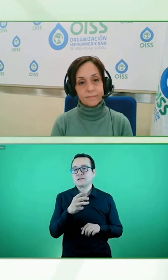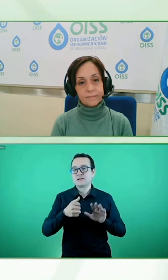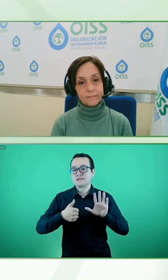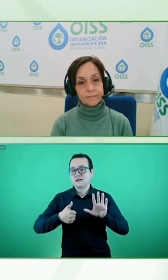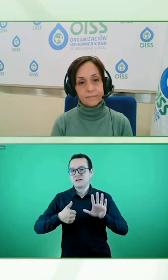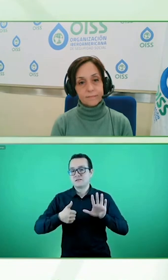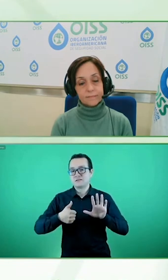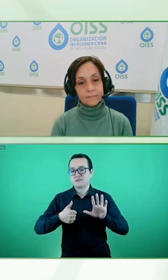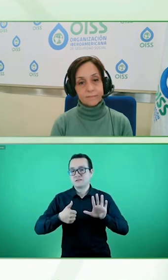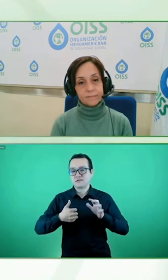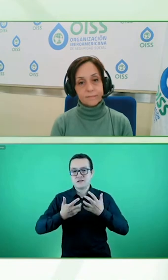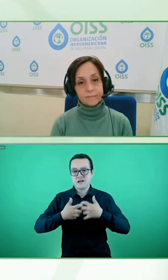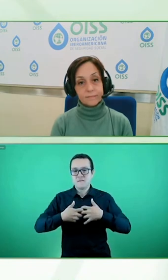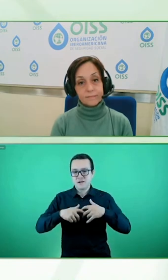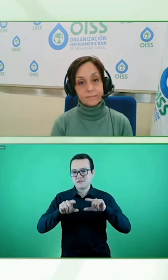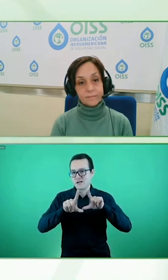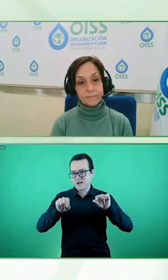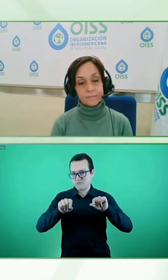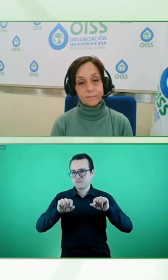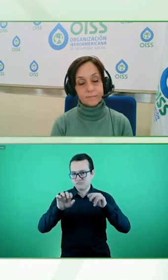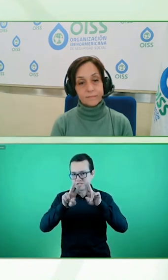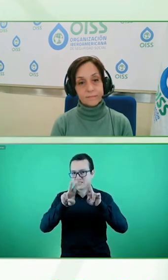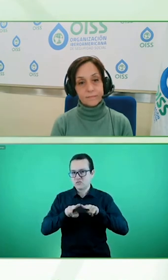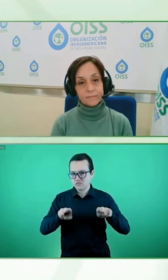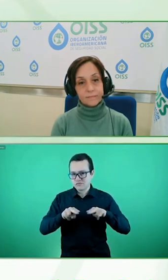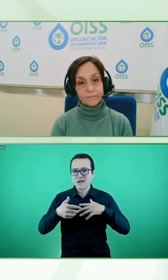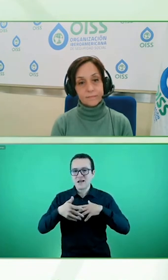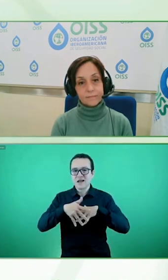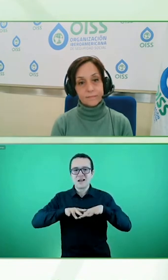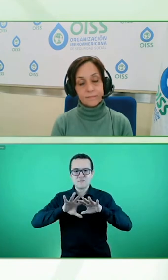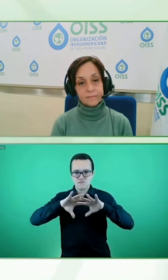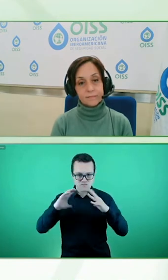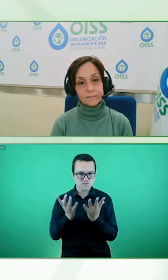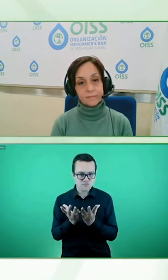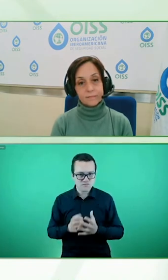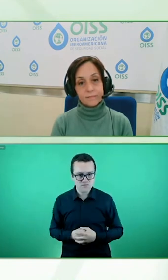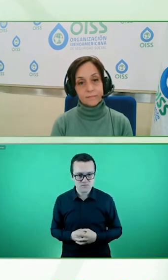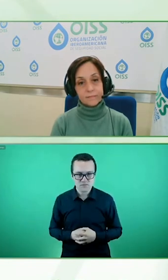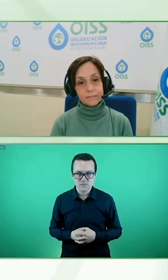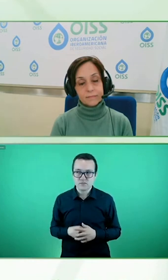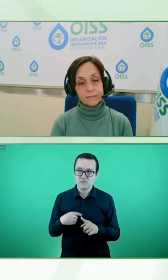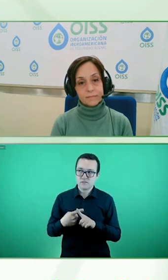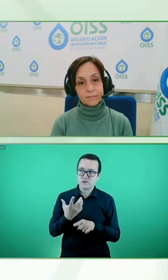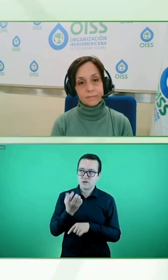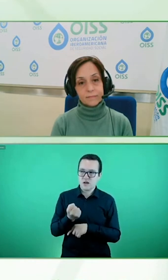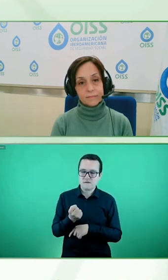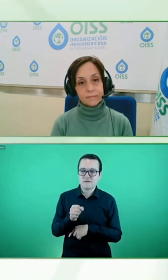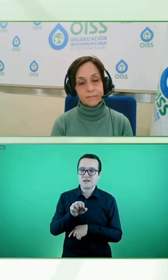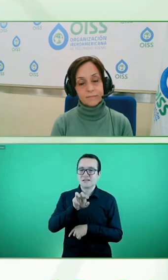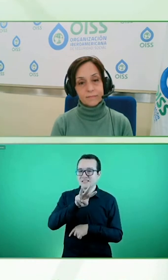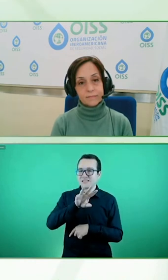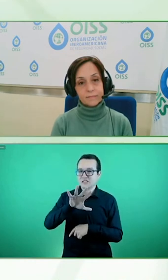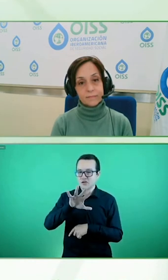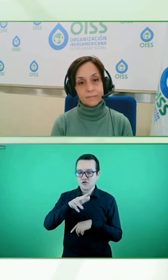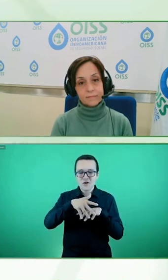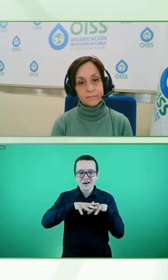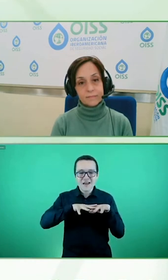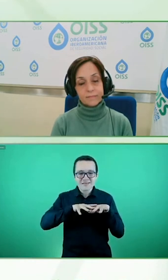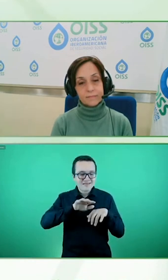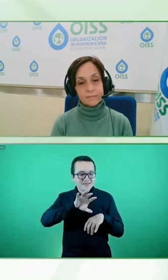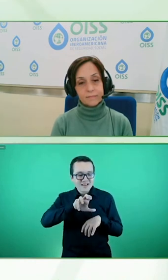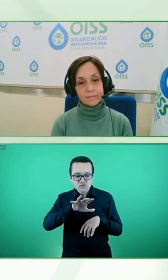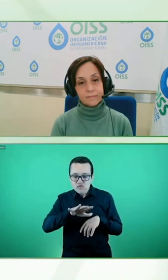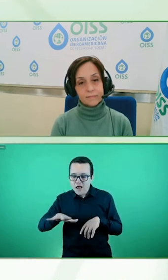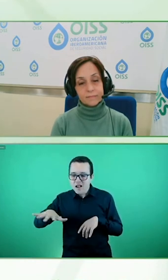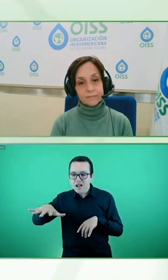en la red mundial y además 35 redes nacionales de empresas inclusivas